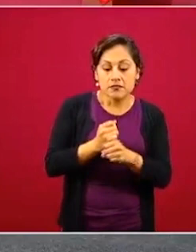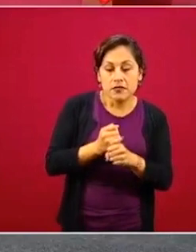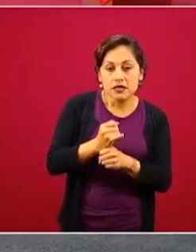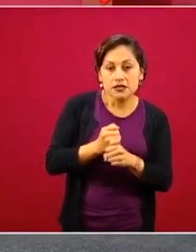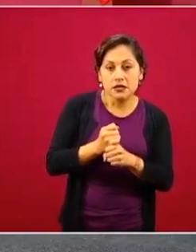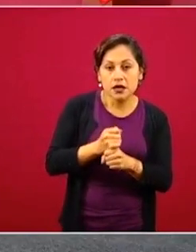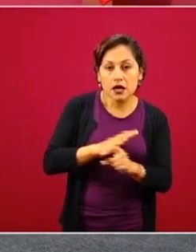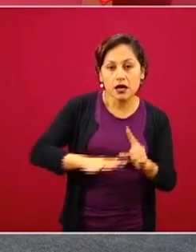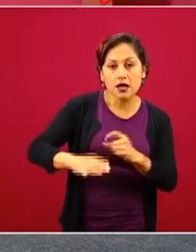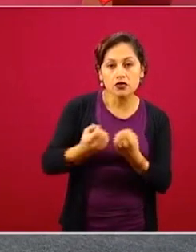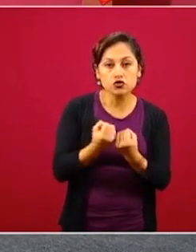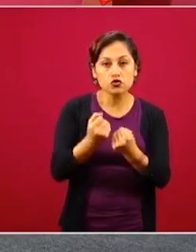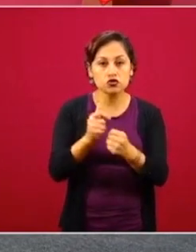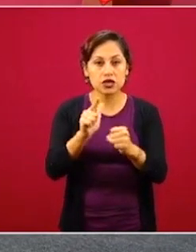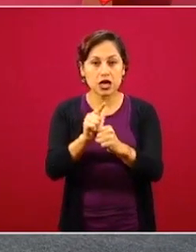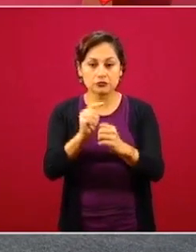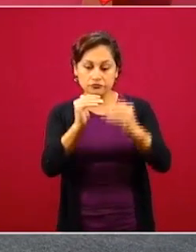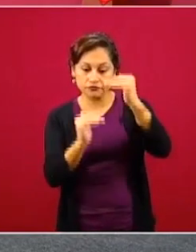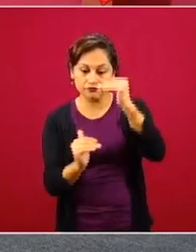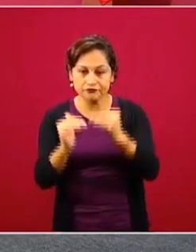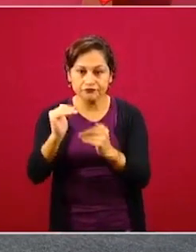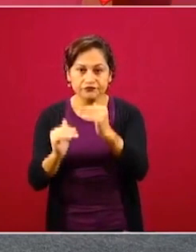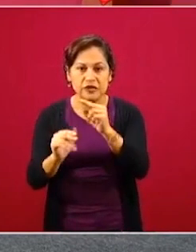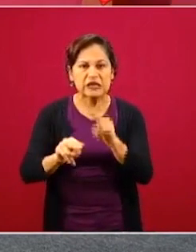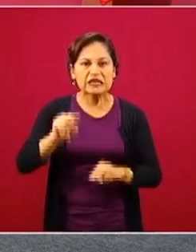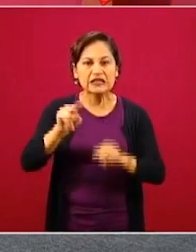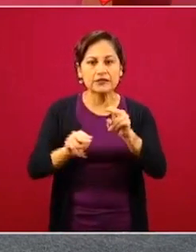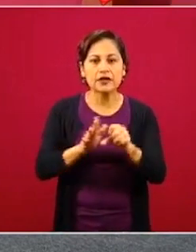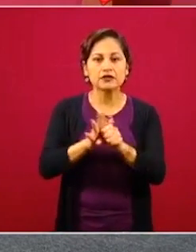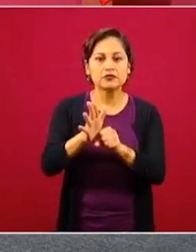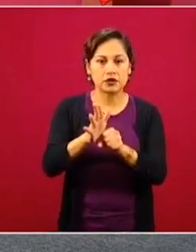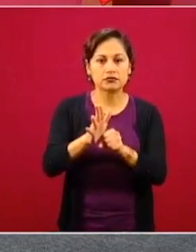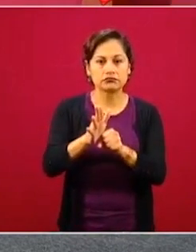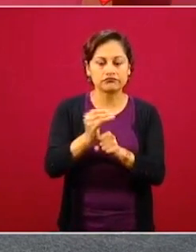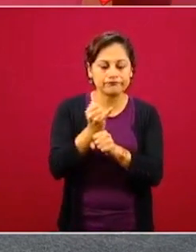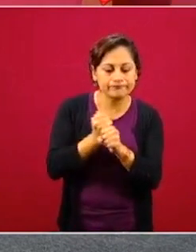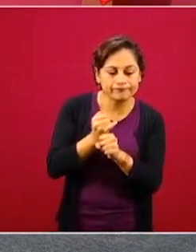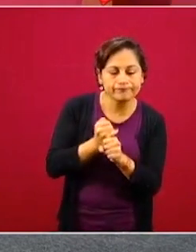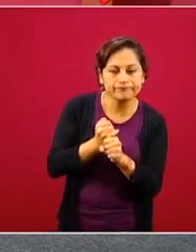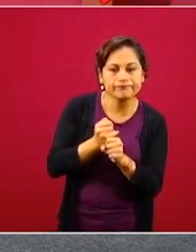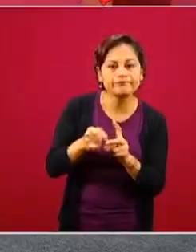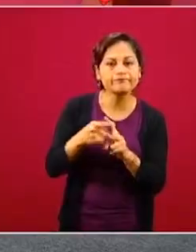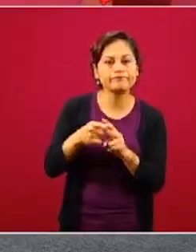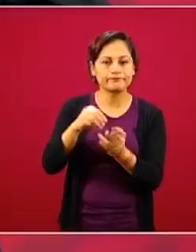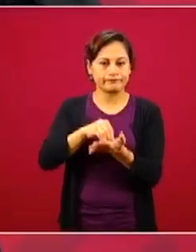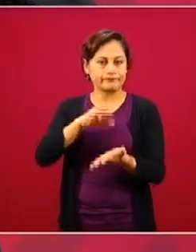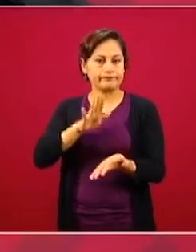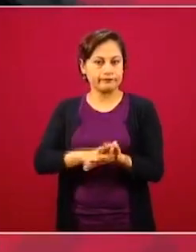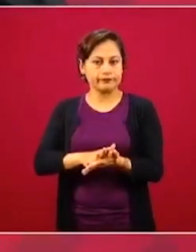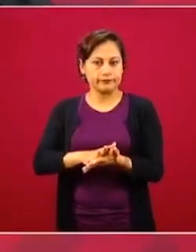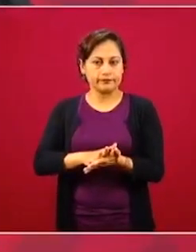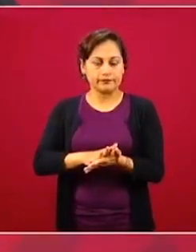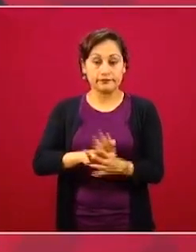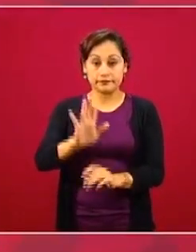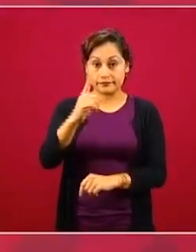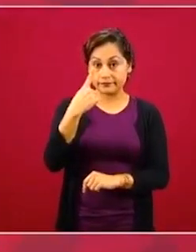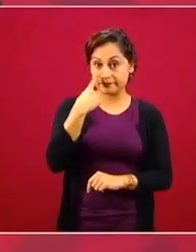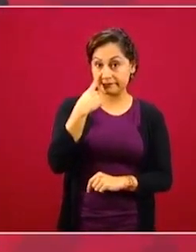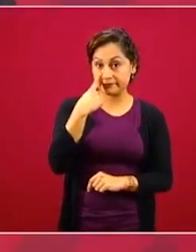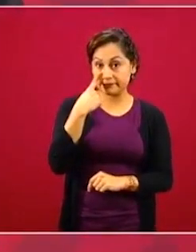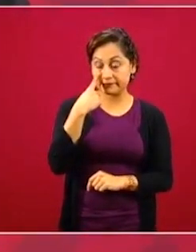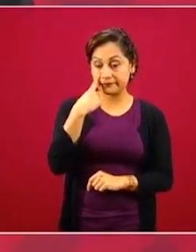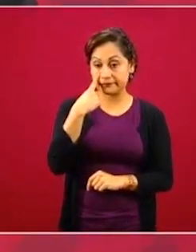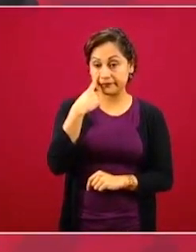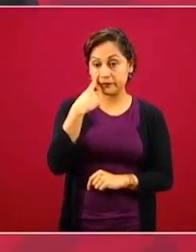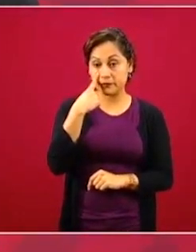se va a aceptar si hay crecimiento y hay